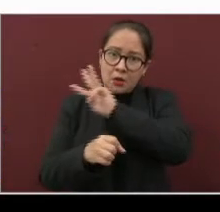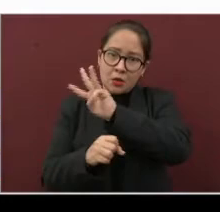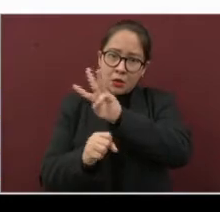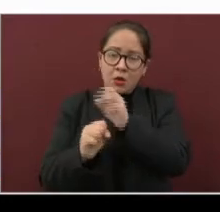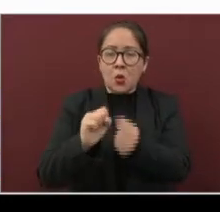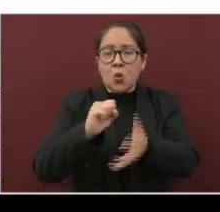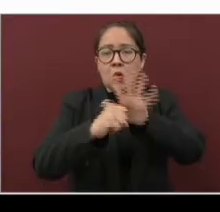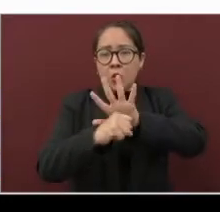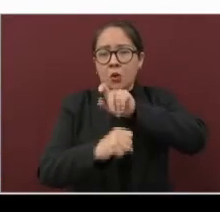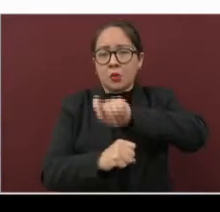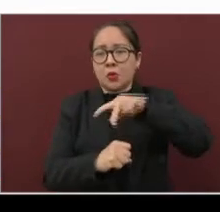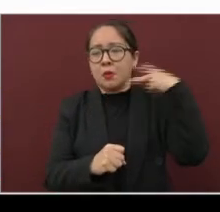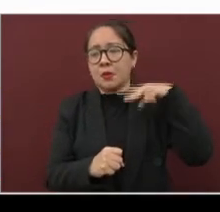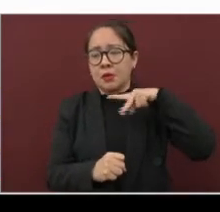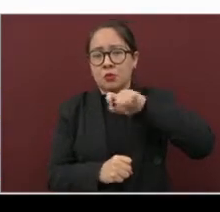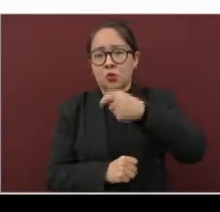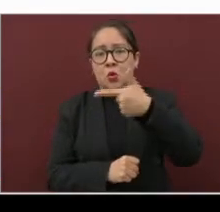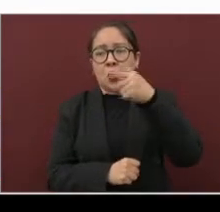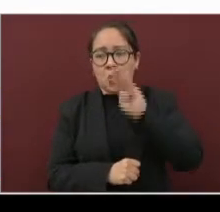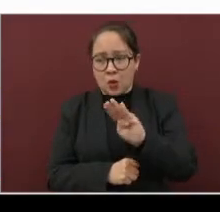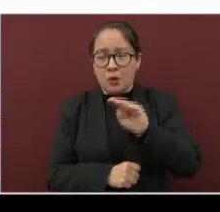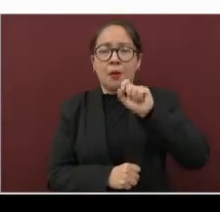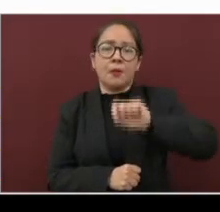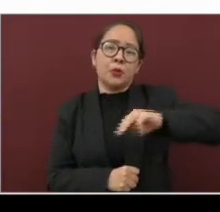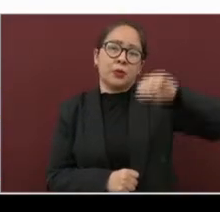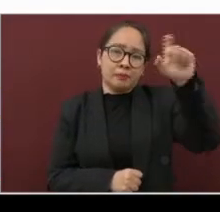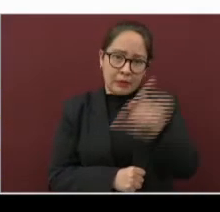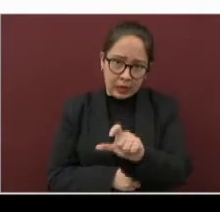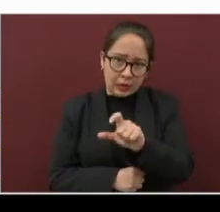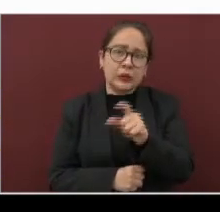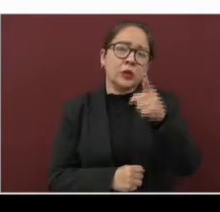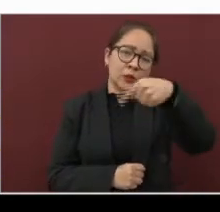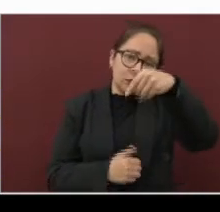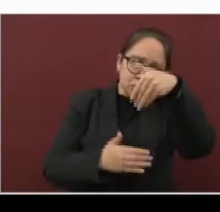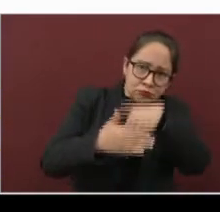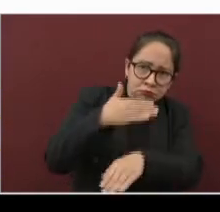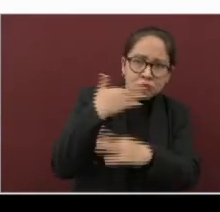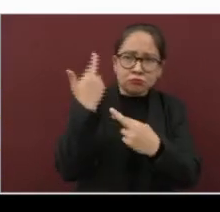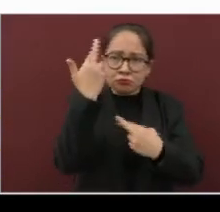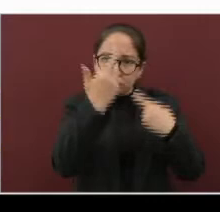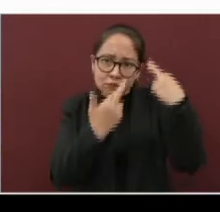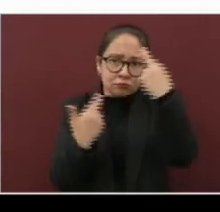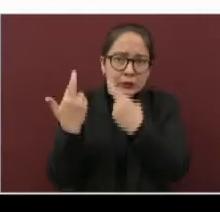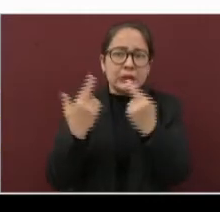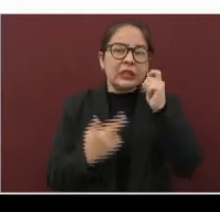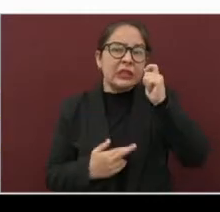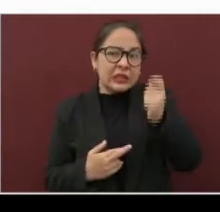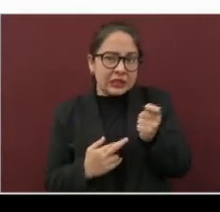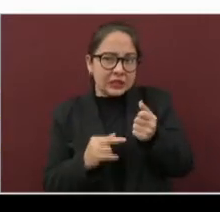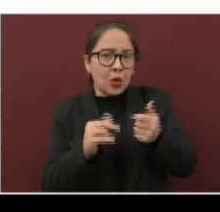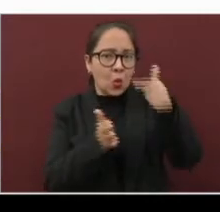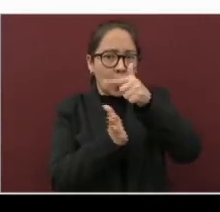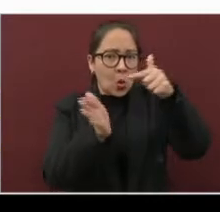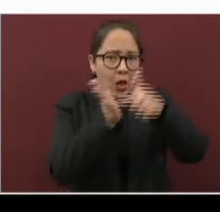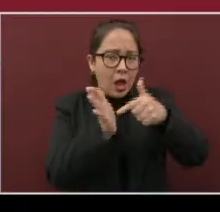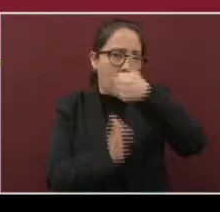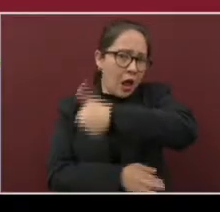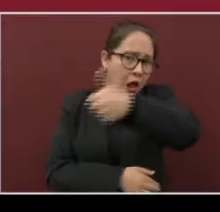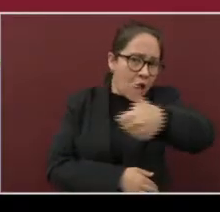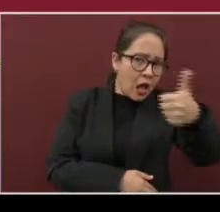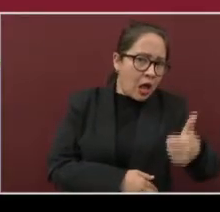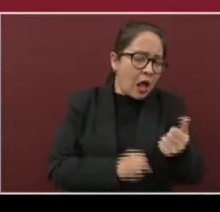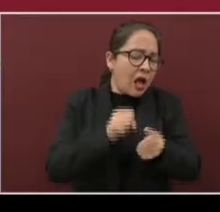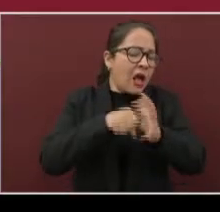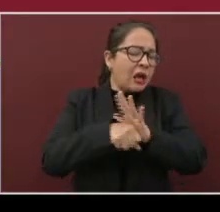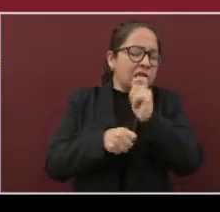.veracruz.gob.mx en el que pueden ver la situación de cada municipio, así como